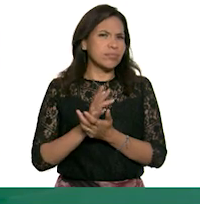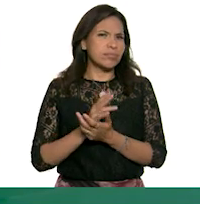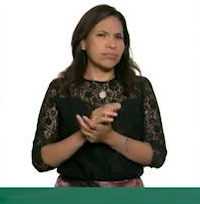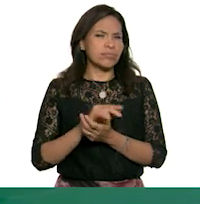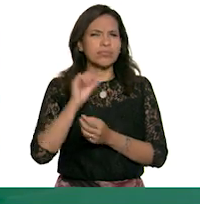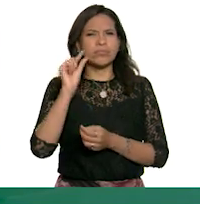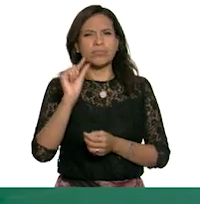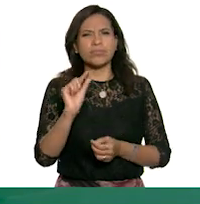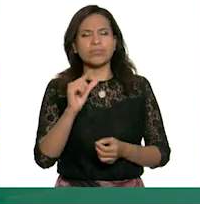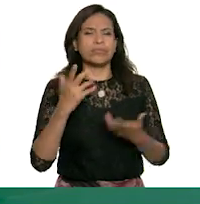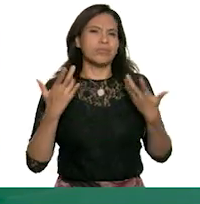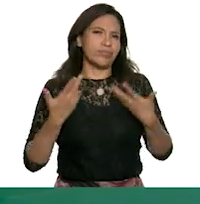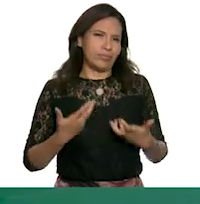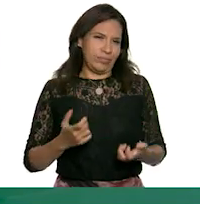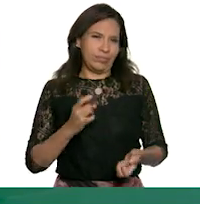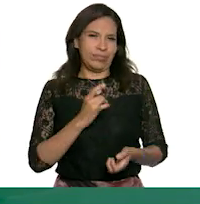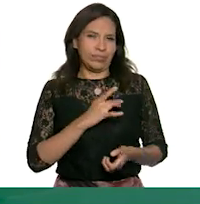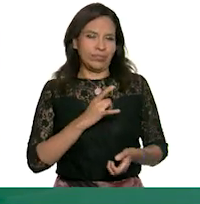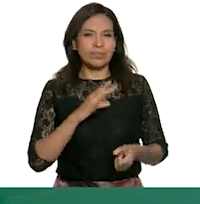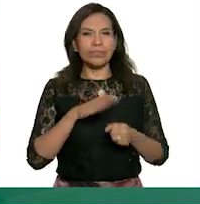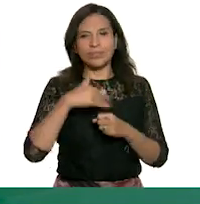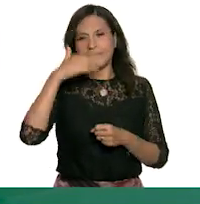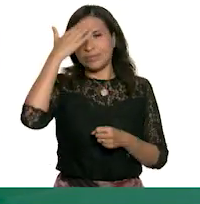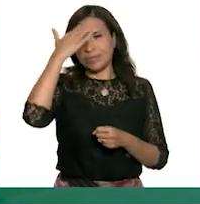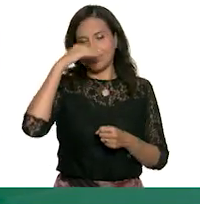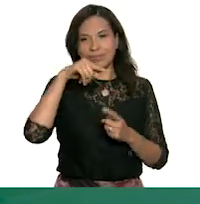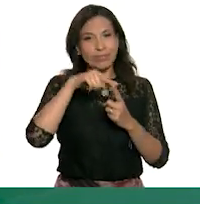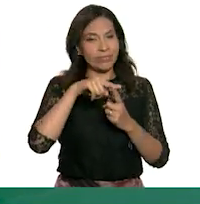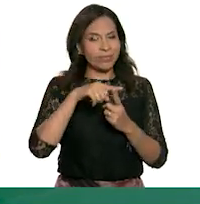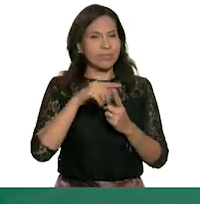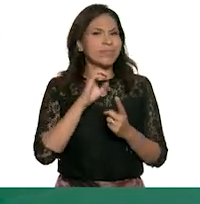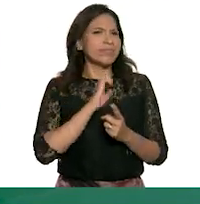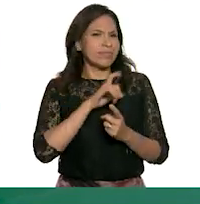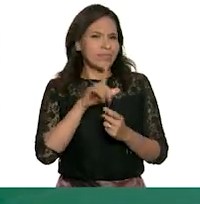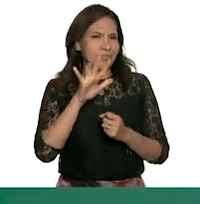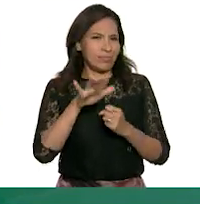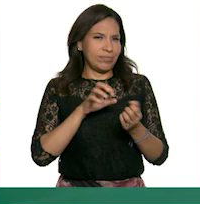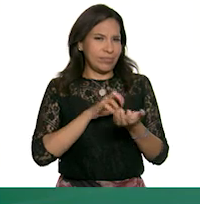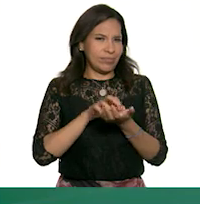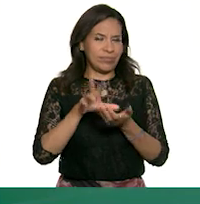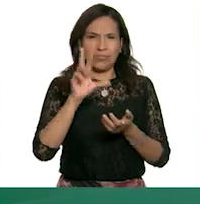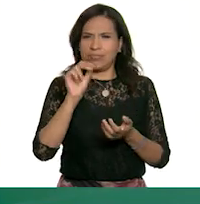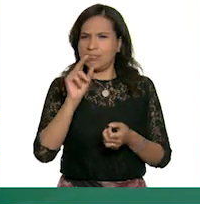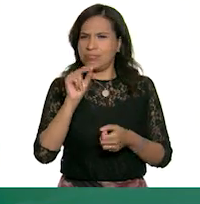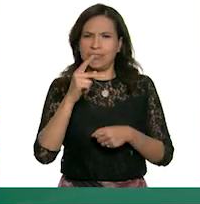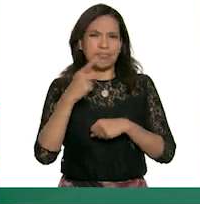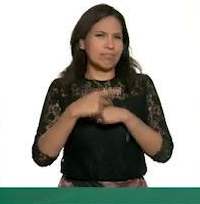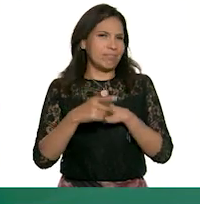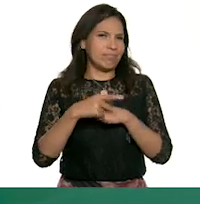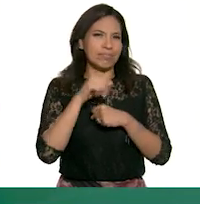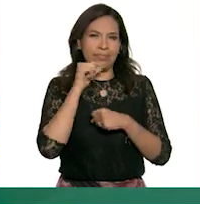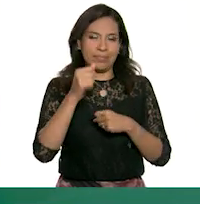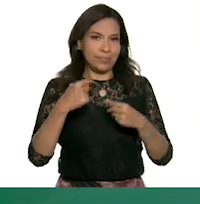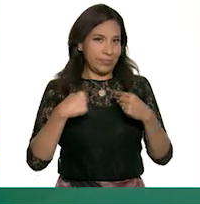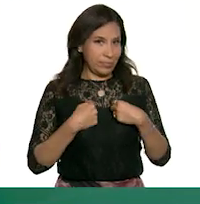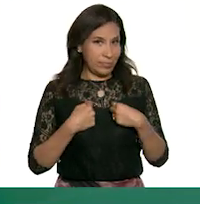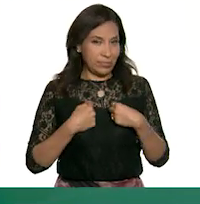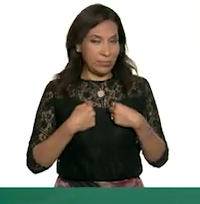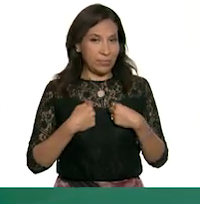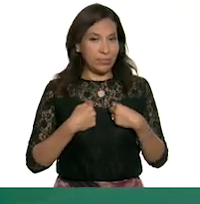un pequeño susto porque ya sabía que esa especie no representa un peligro para mí.